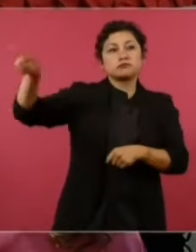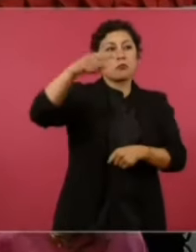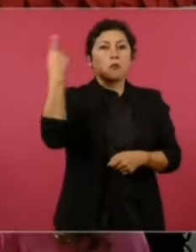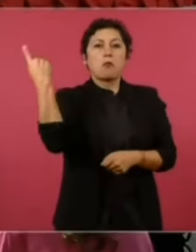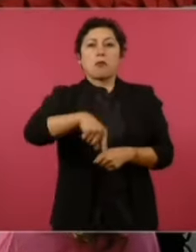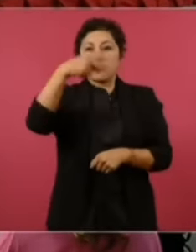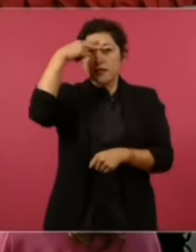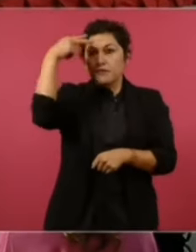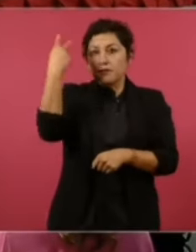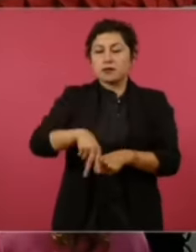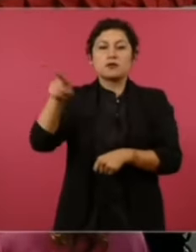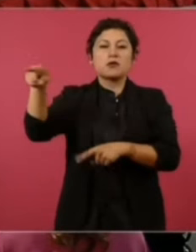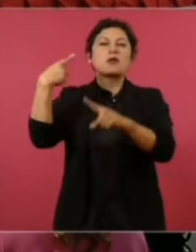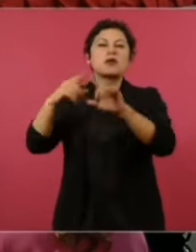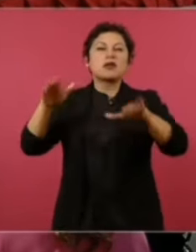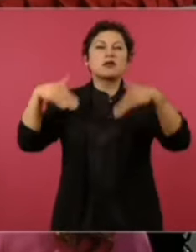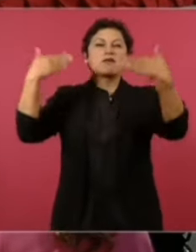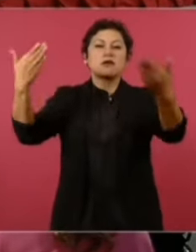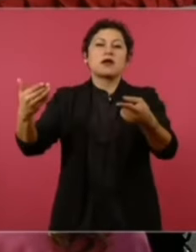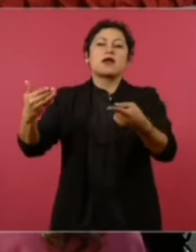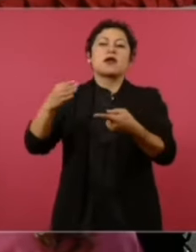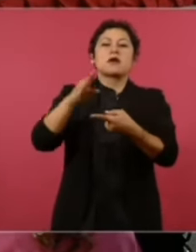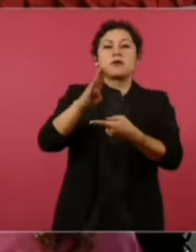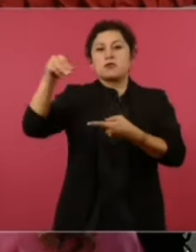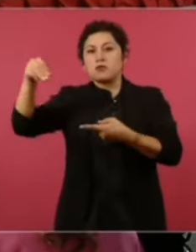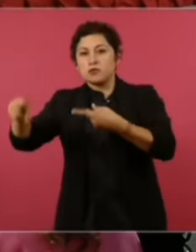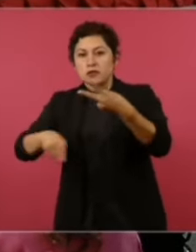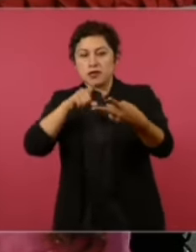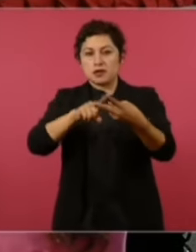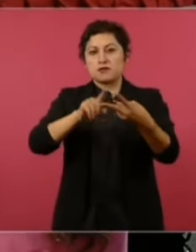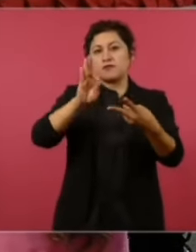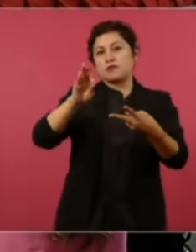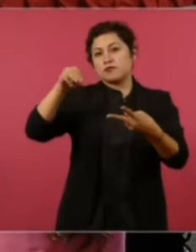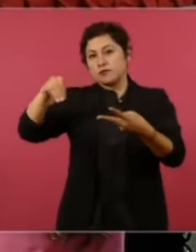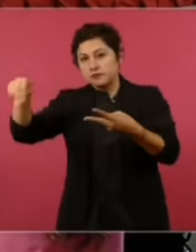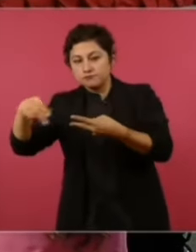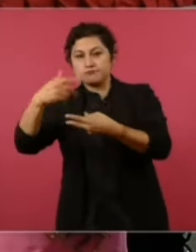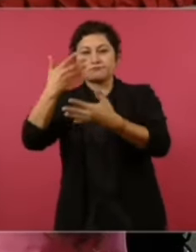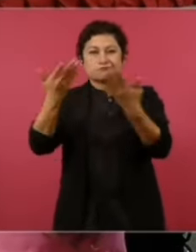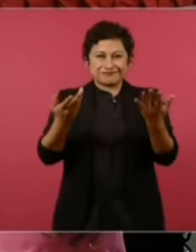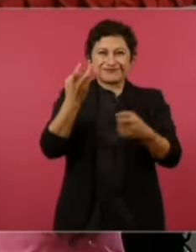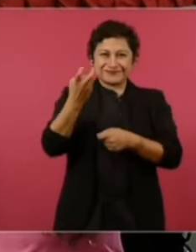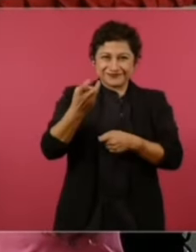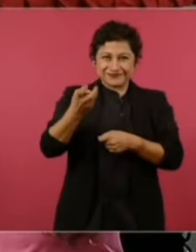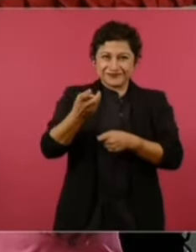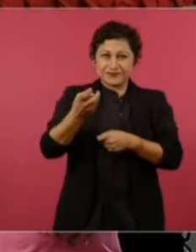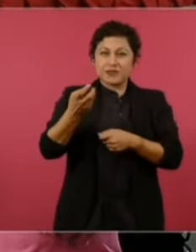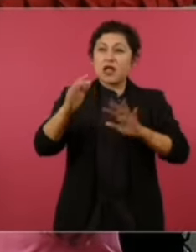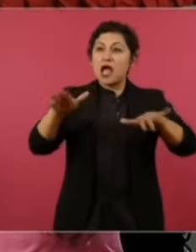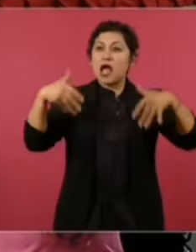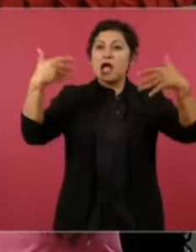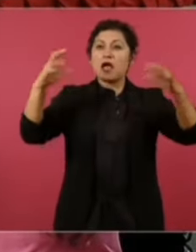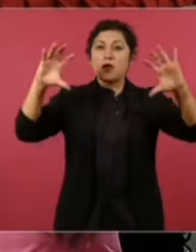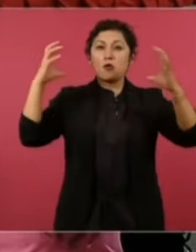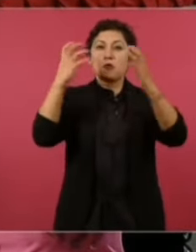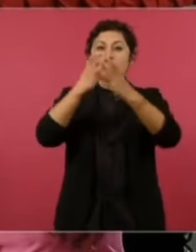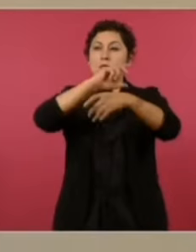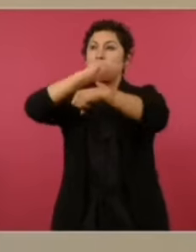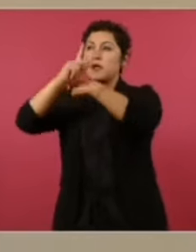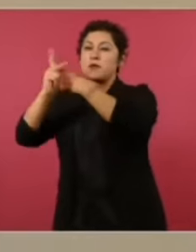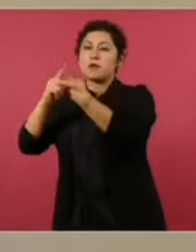del Banco Mundial, del Fondo Monetario Internacional, la agenda neoliberal. Si ustedes se dan cuenta, no hay nada aquí